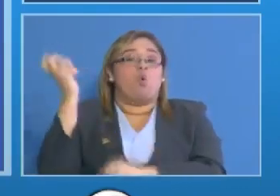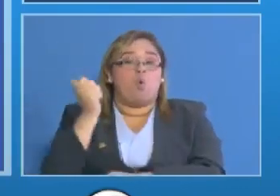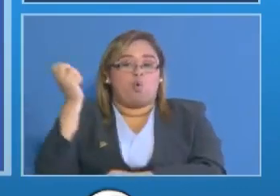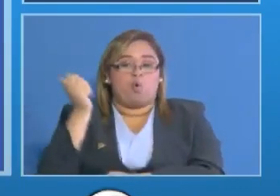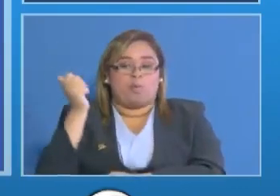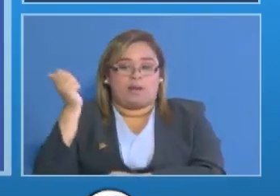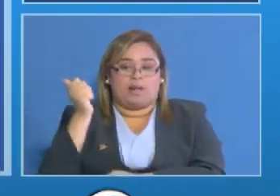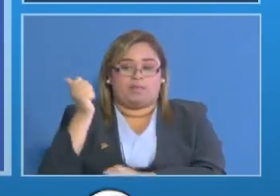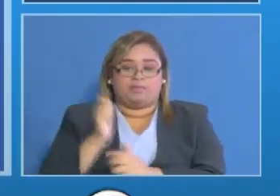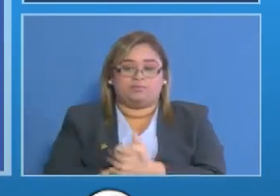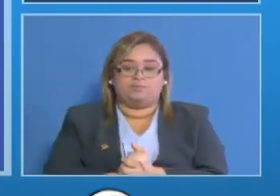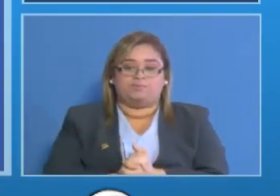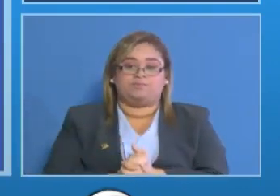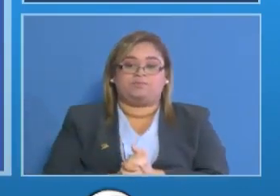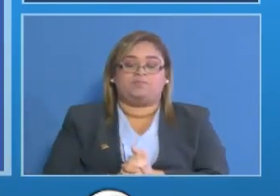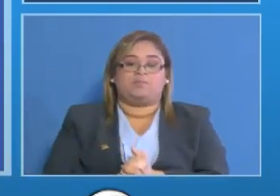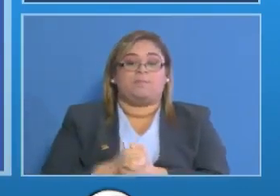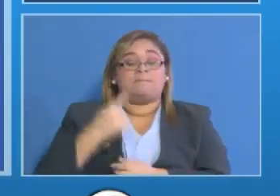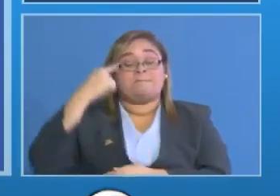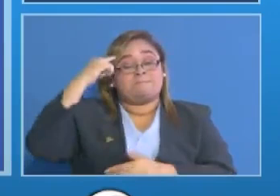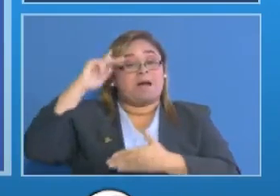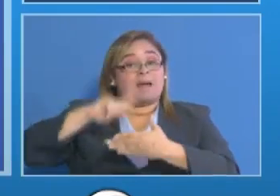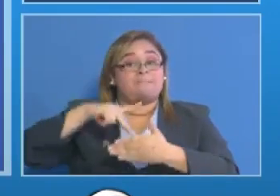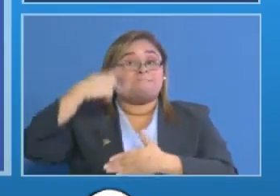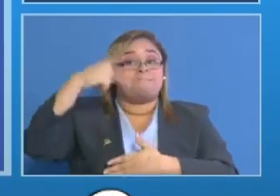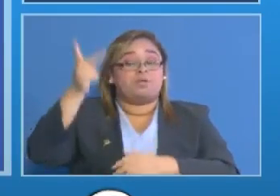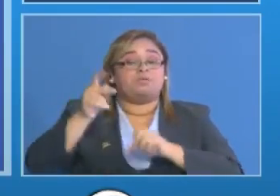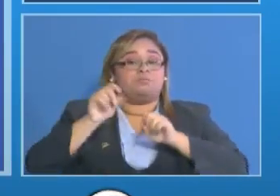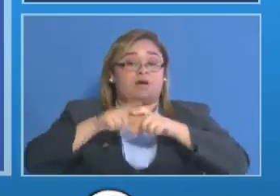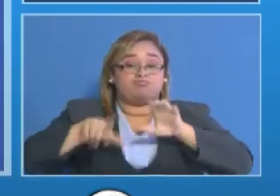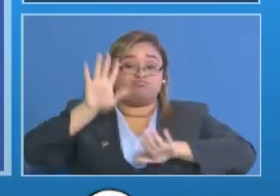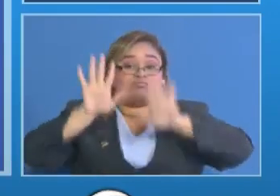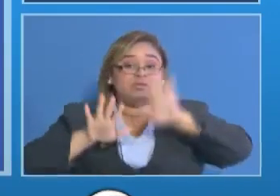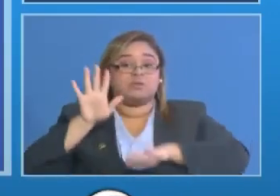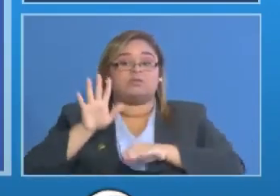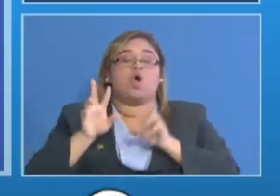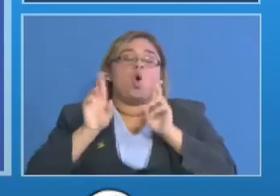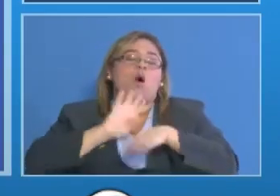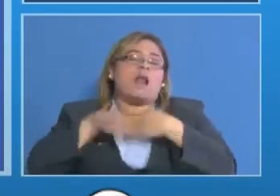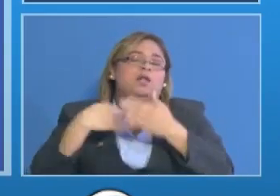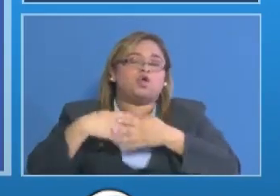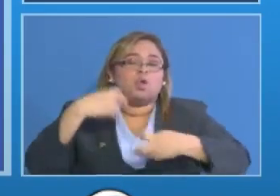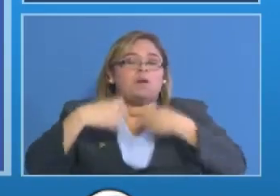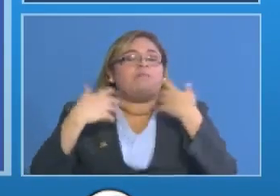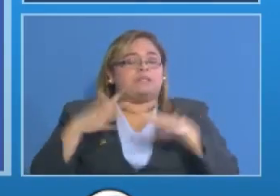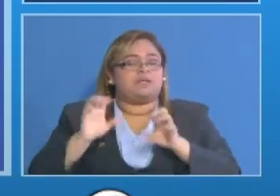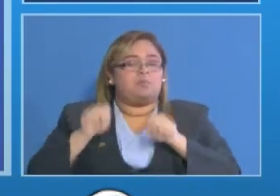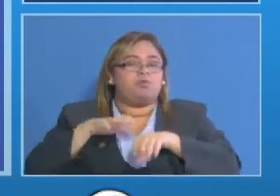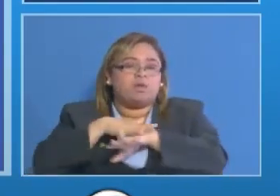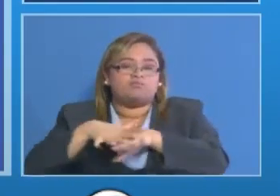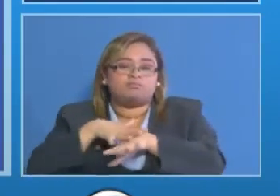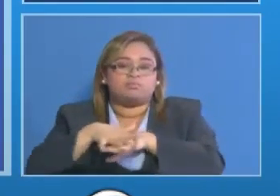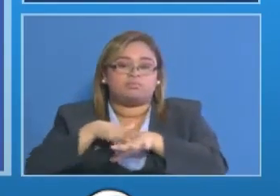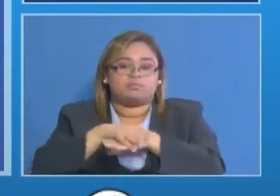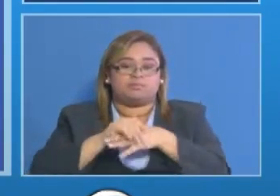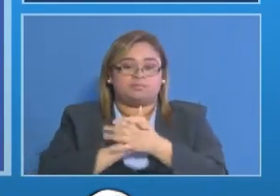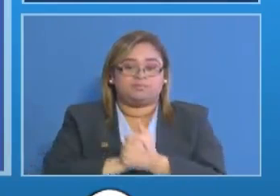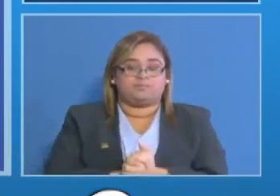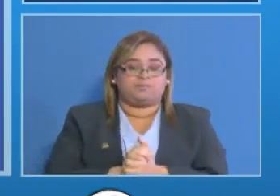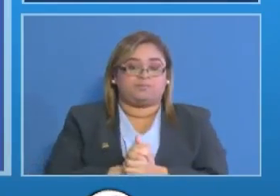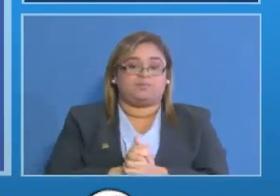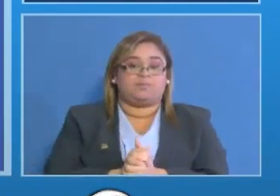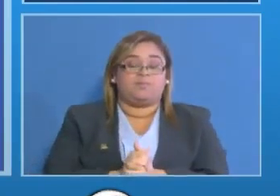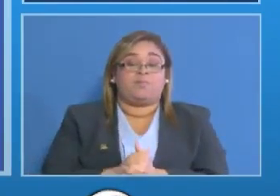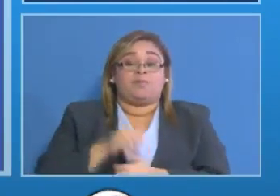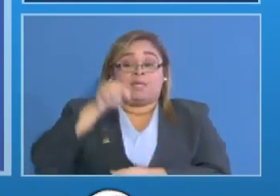para la próxima quincena esperamos tener solventado todos los inconvenientes que han ocurrido en esta ocasión en esta